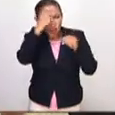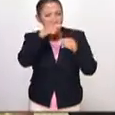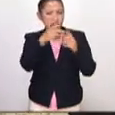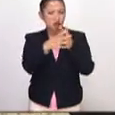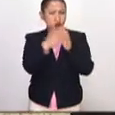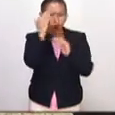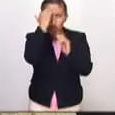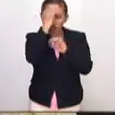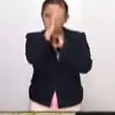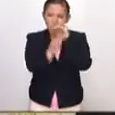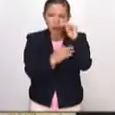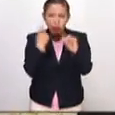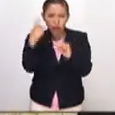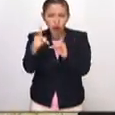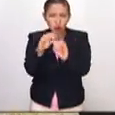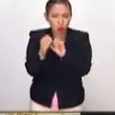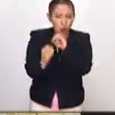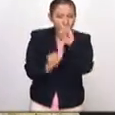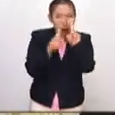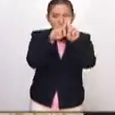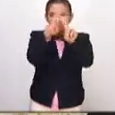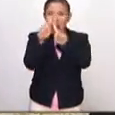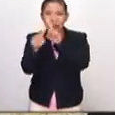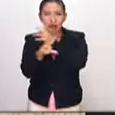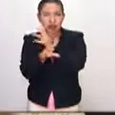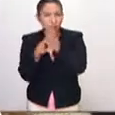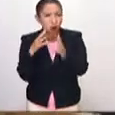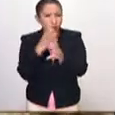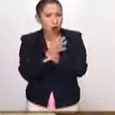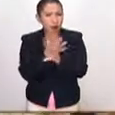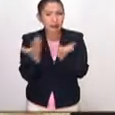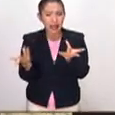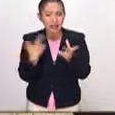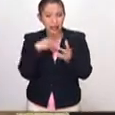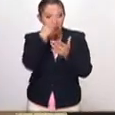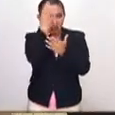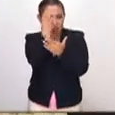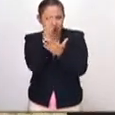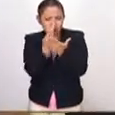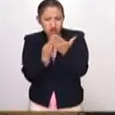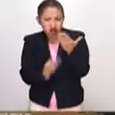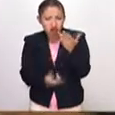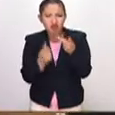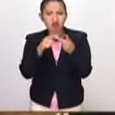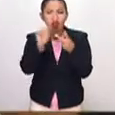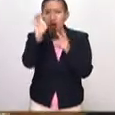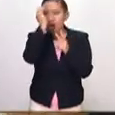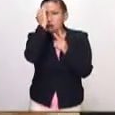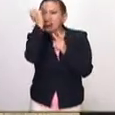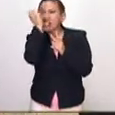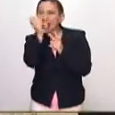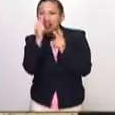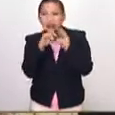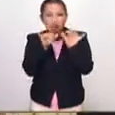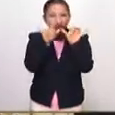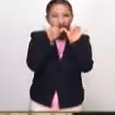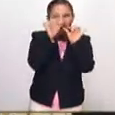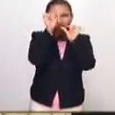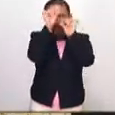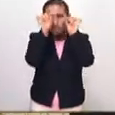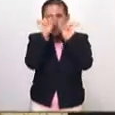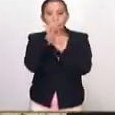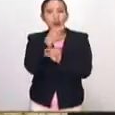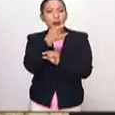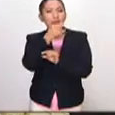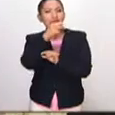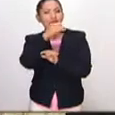el conocimiento, la pluralidad de trazos, el conocimiento de la geometría, el